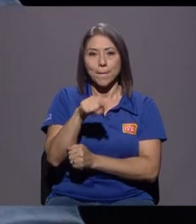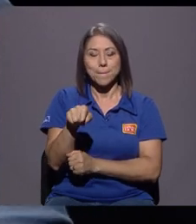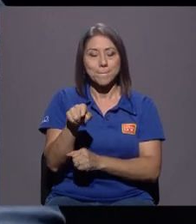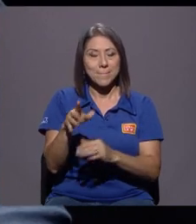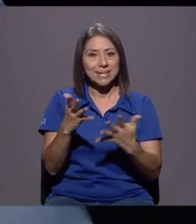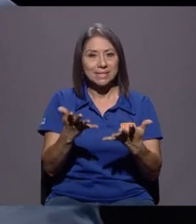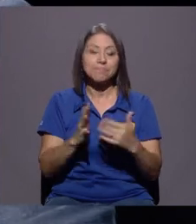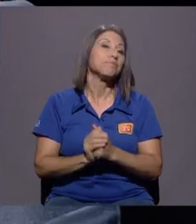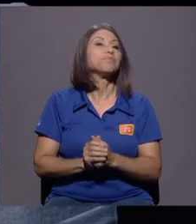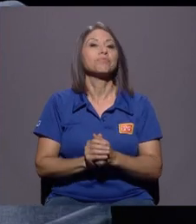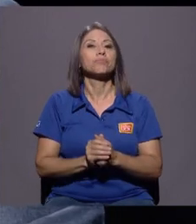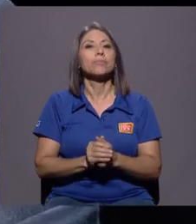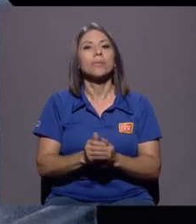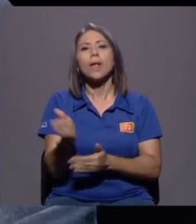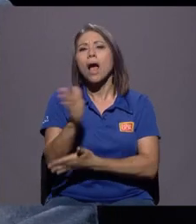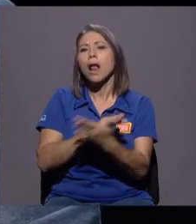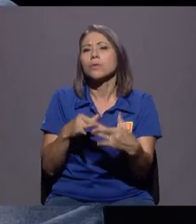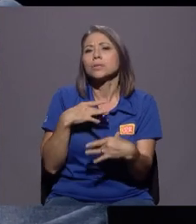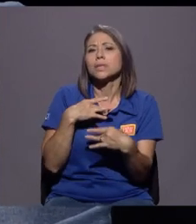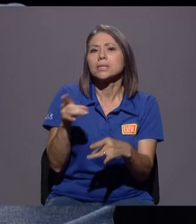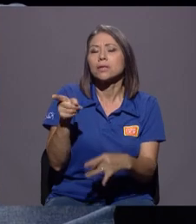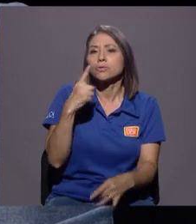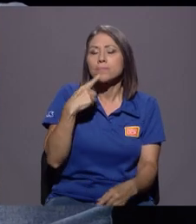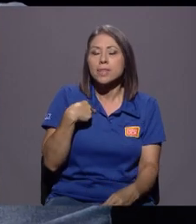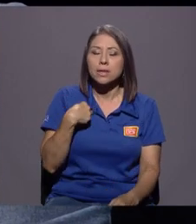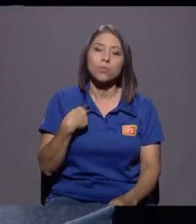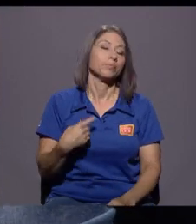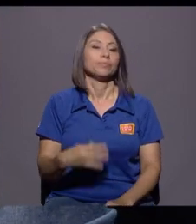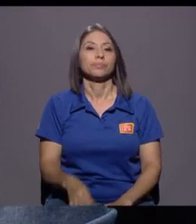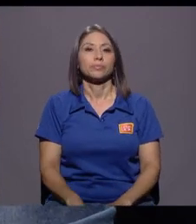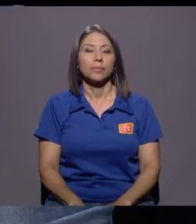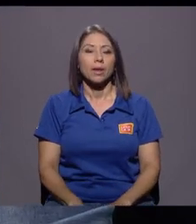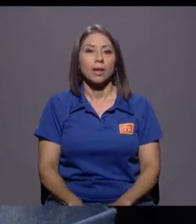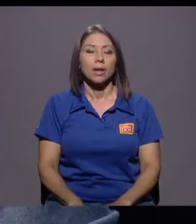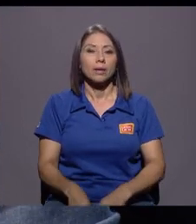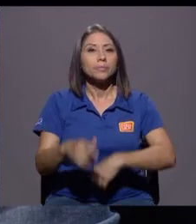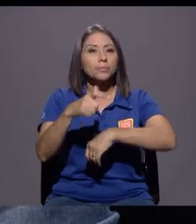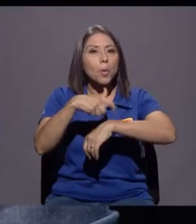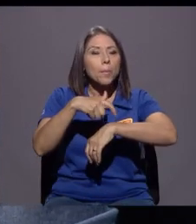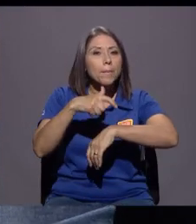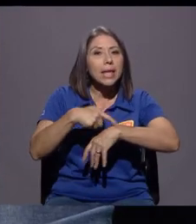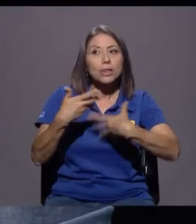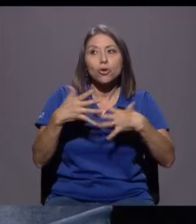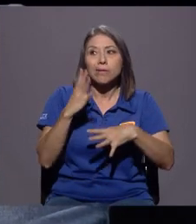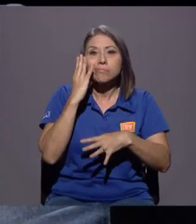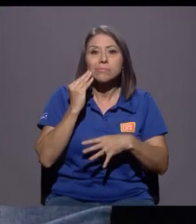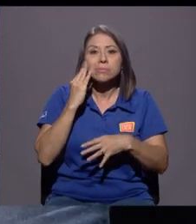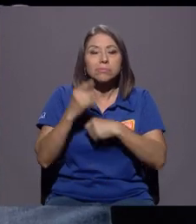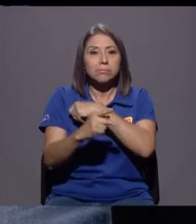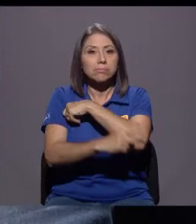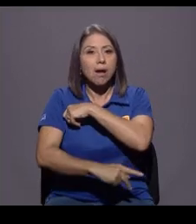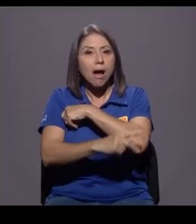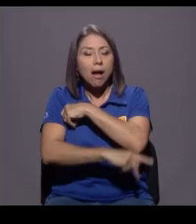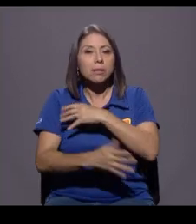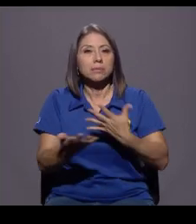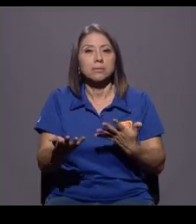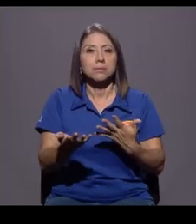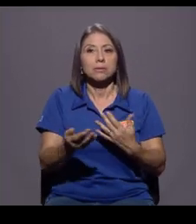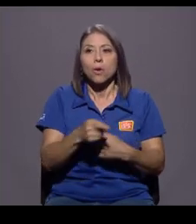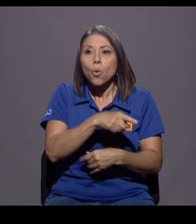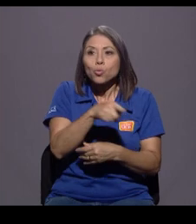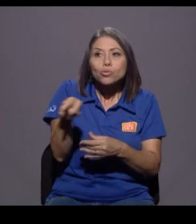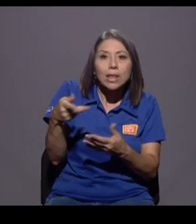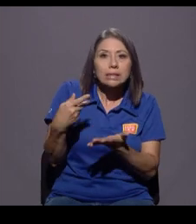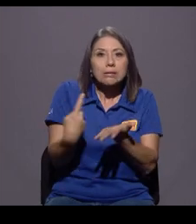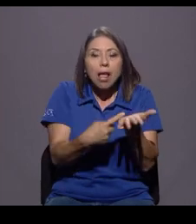Ahora, hay algo muy interesante que usted me dijo en el bloque anterior y es que en el momento que está viviendo el país, hay momentos en los que ustedes tienen discusiones